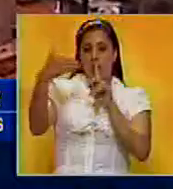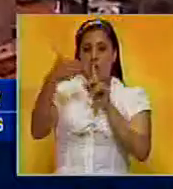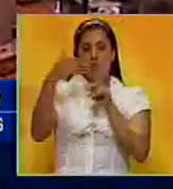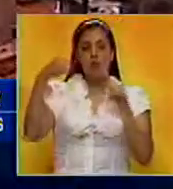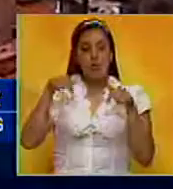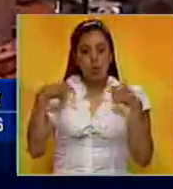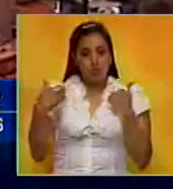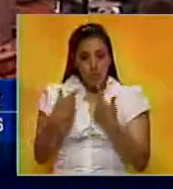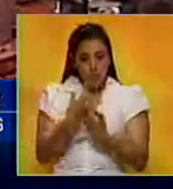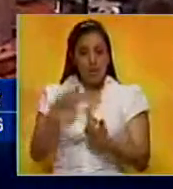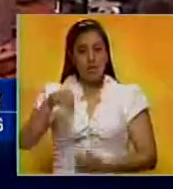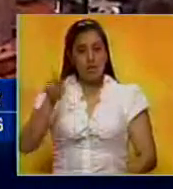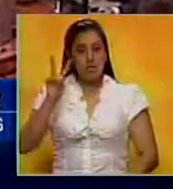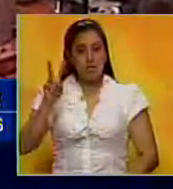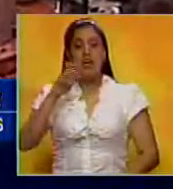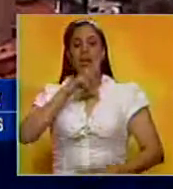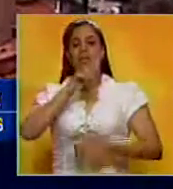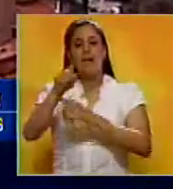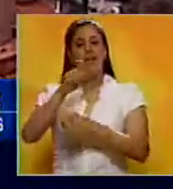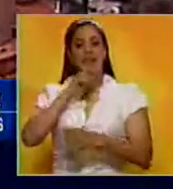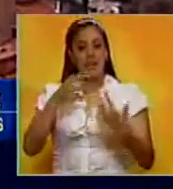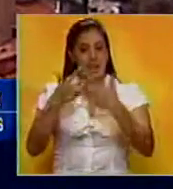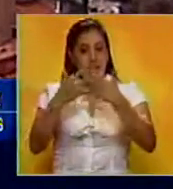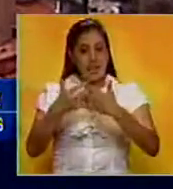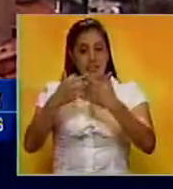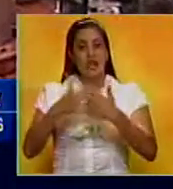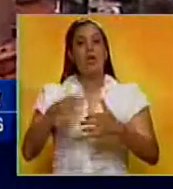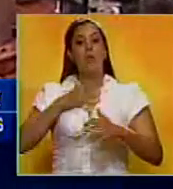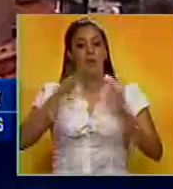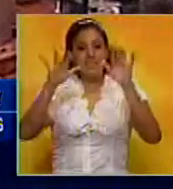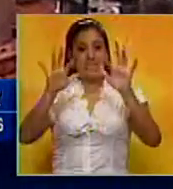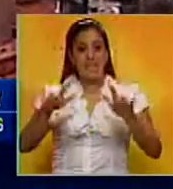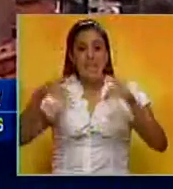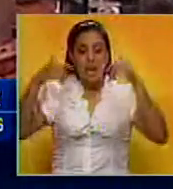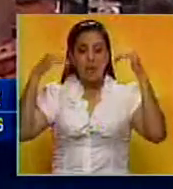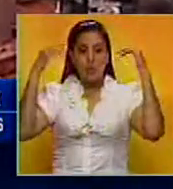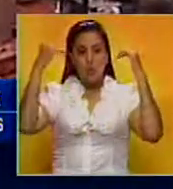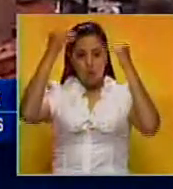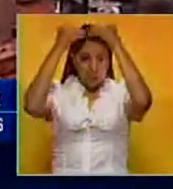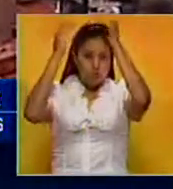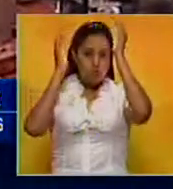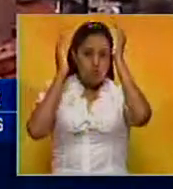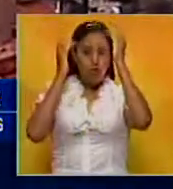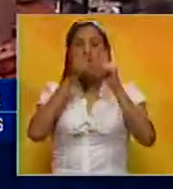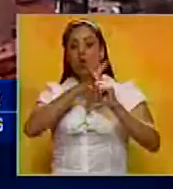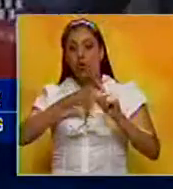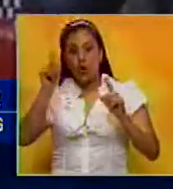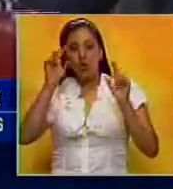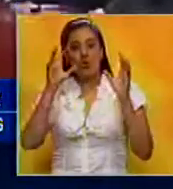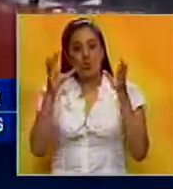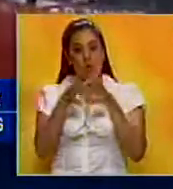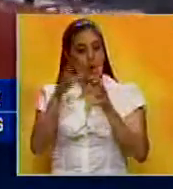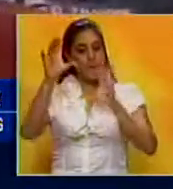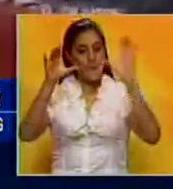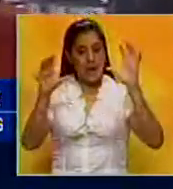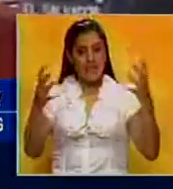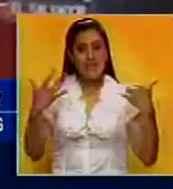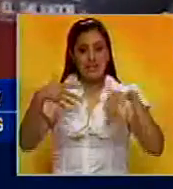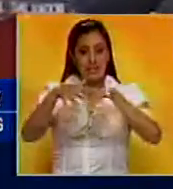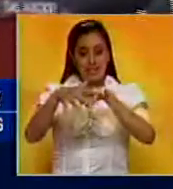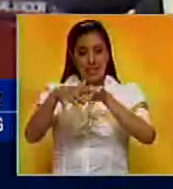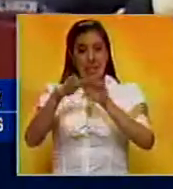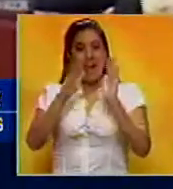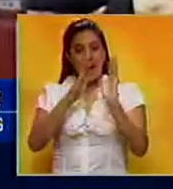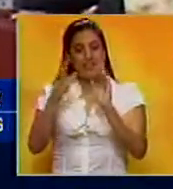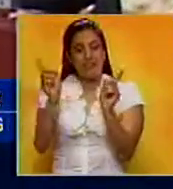contra Venezuela dirigido por Estados Unidos a través del Secretario General de la OEA Luis Almagro y un grupo de países que han conformado una